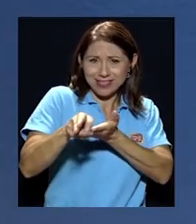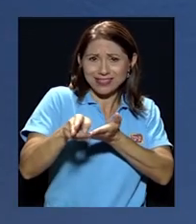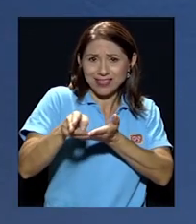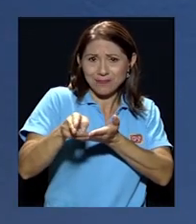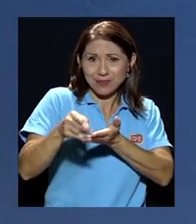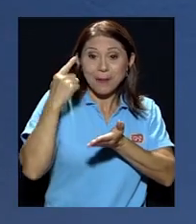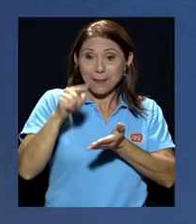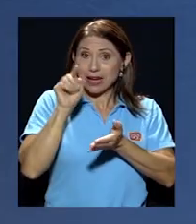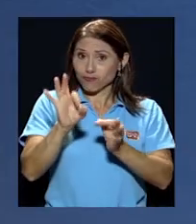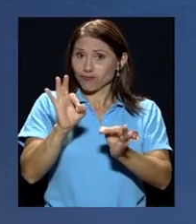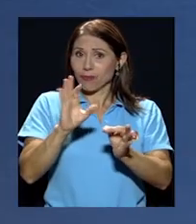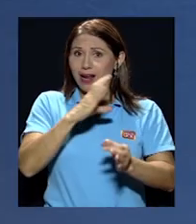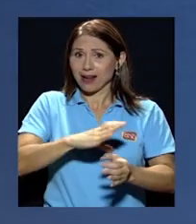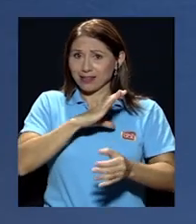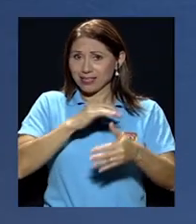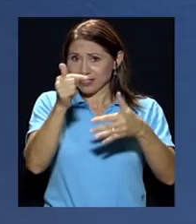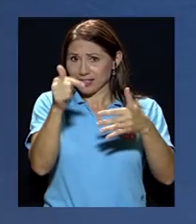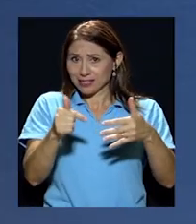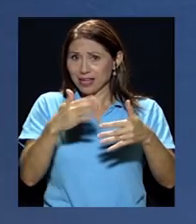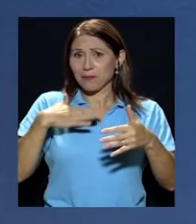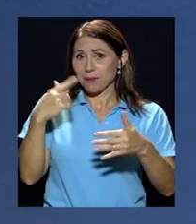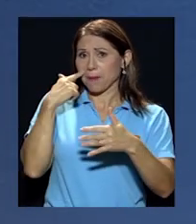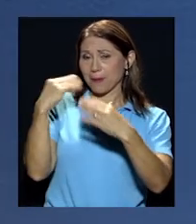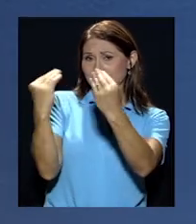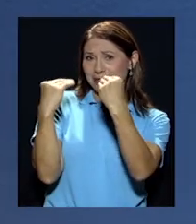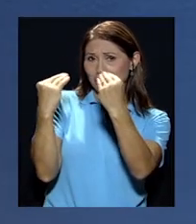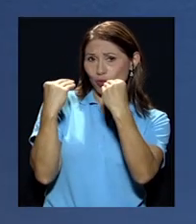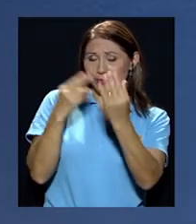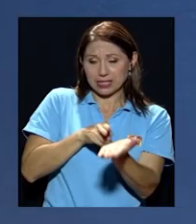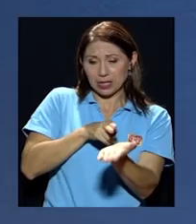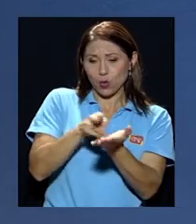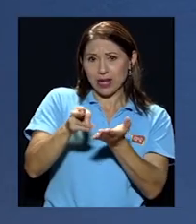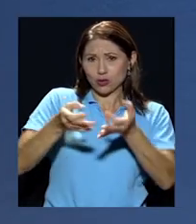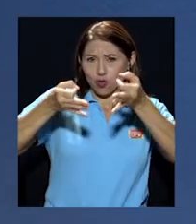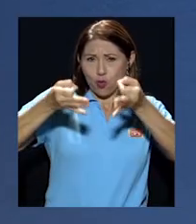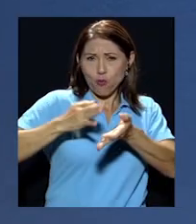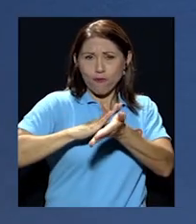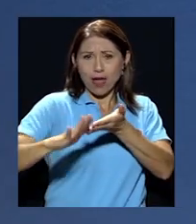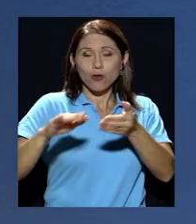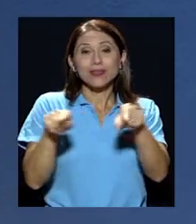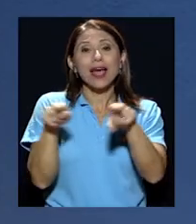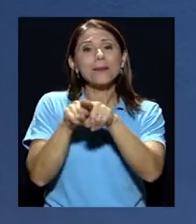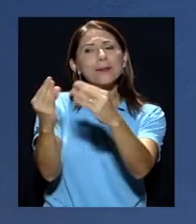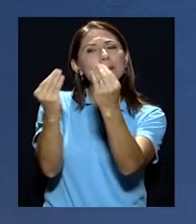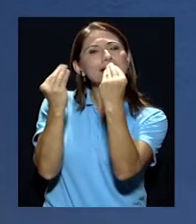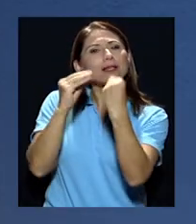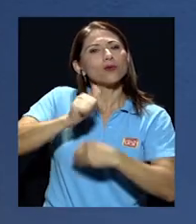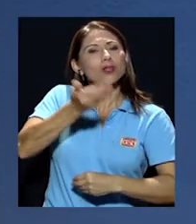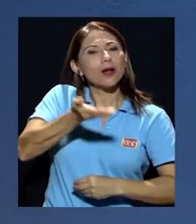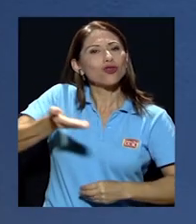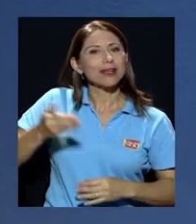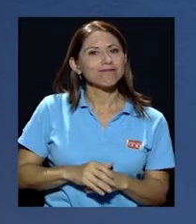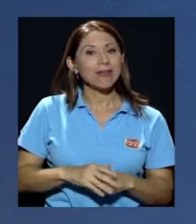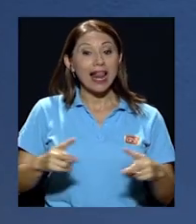características que papá me enseñó de ser honesto y honrado. También me enseñó otra cosa, que la vida hay que